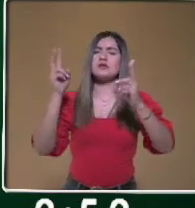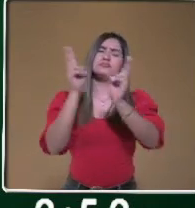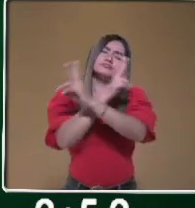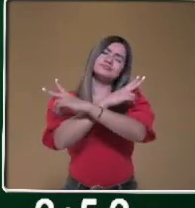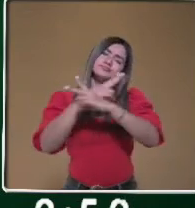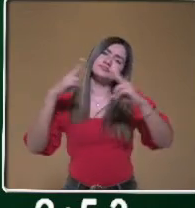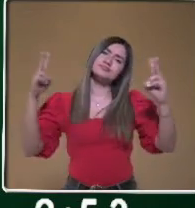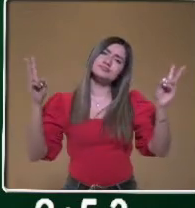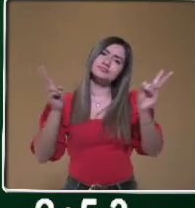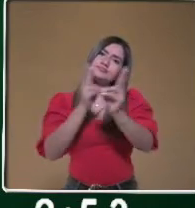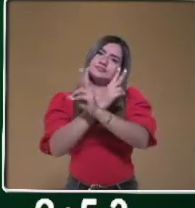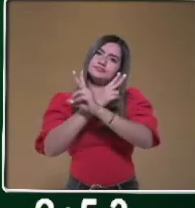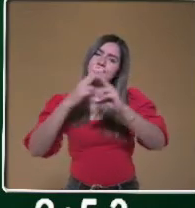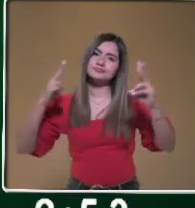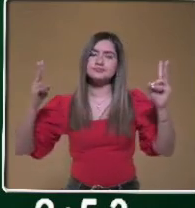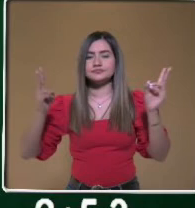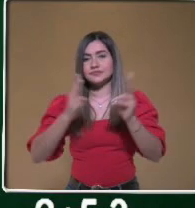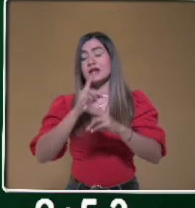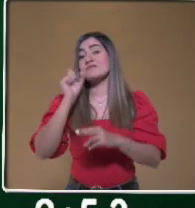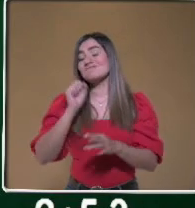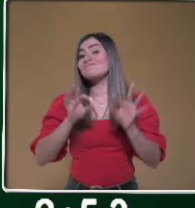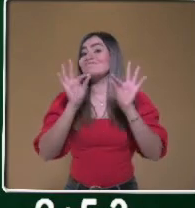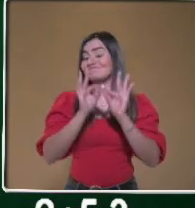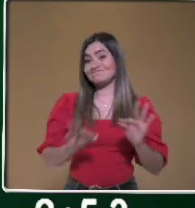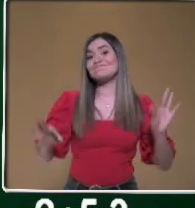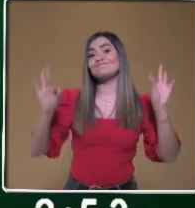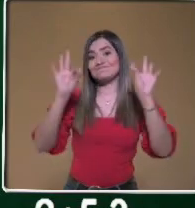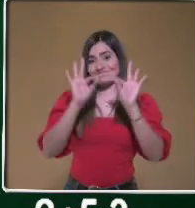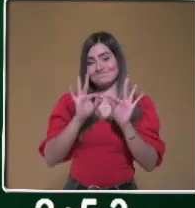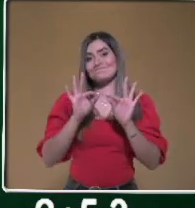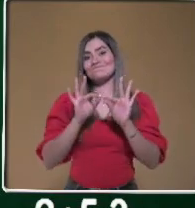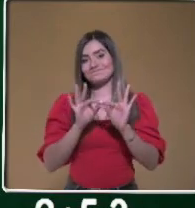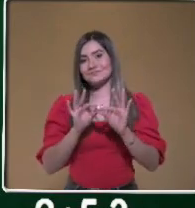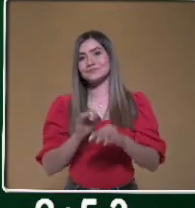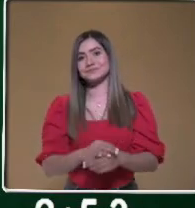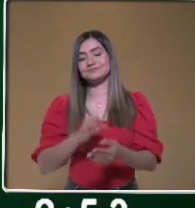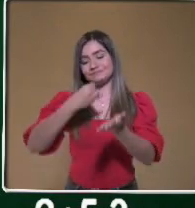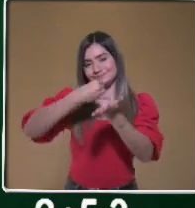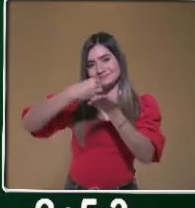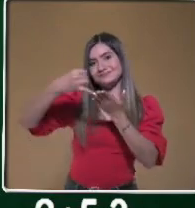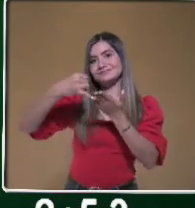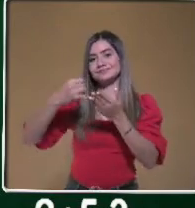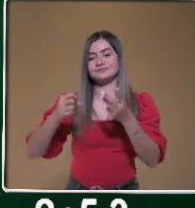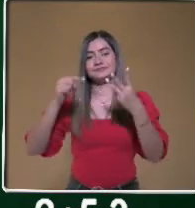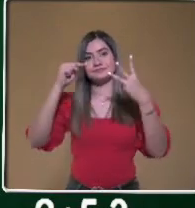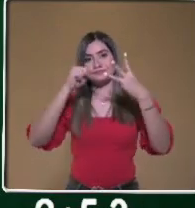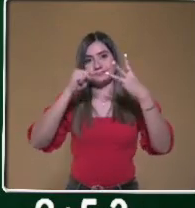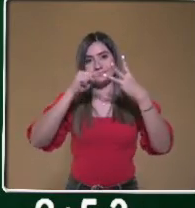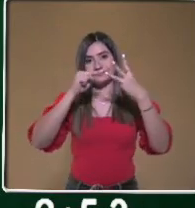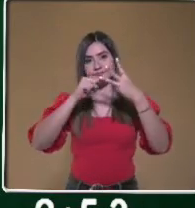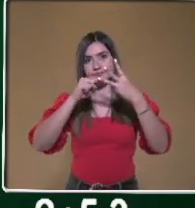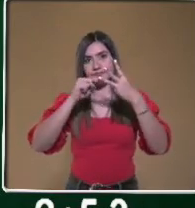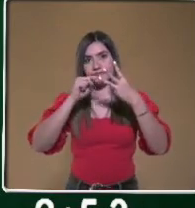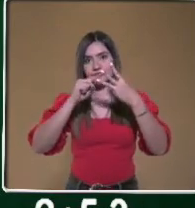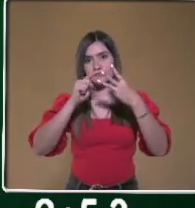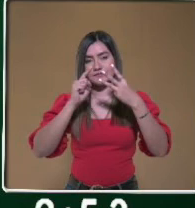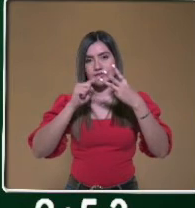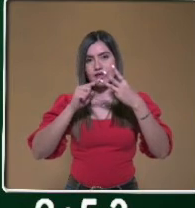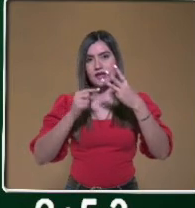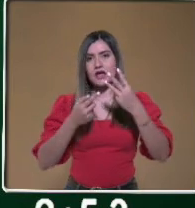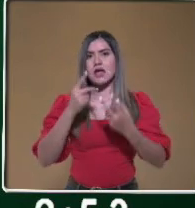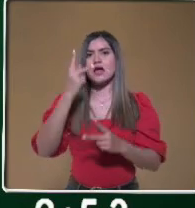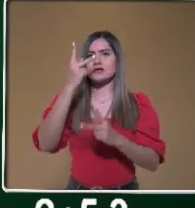El clima interfiere drásticamente en la cosecha. El tipo de vegetación de ese lugar.